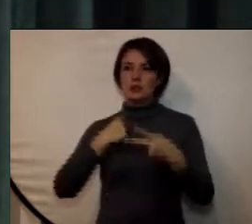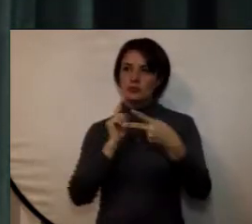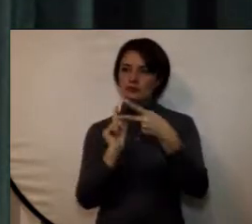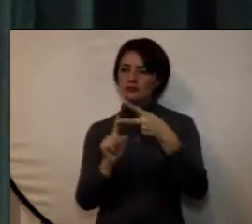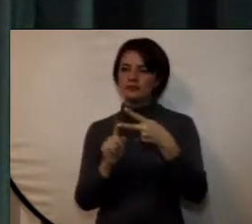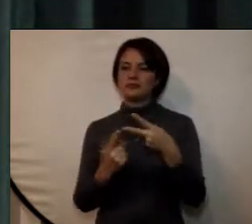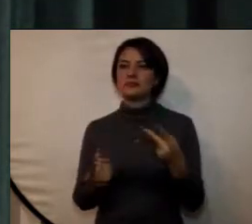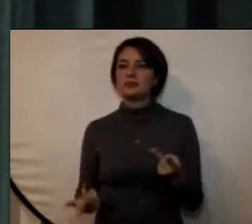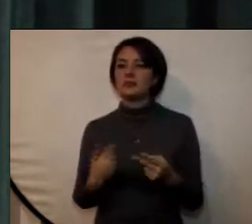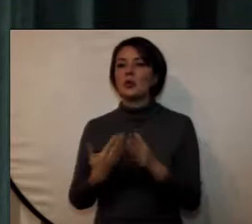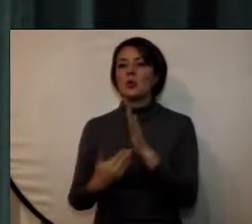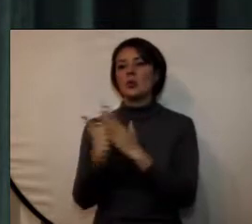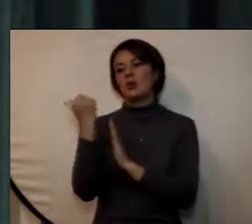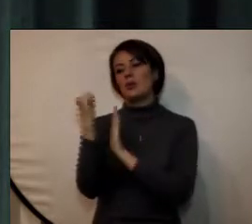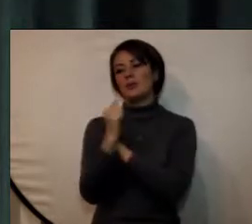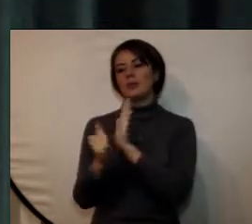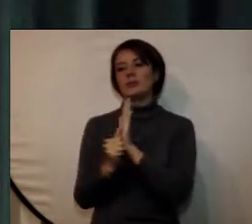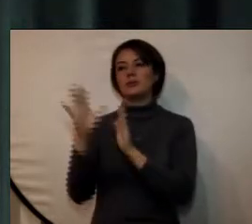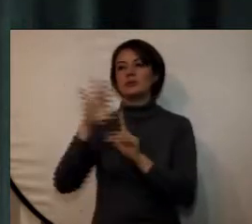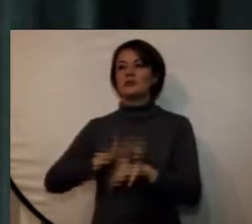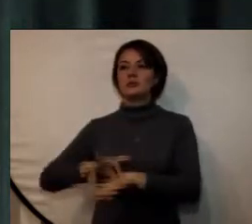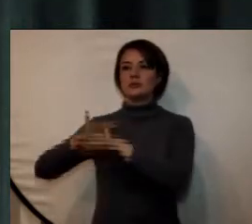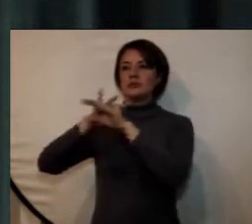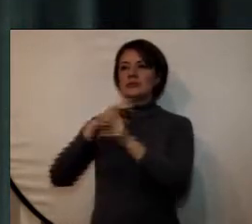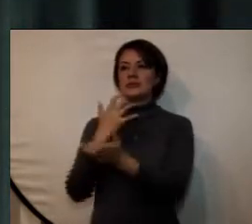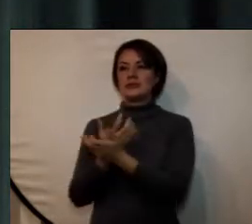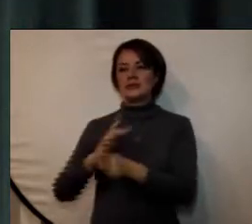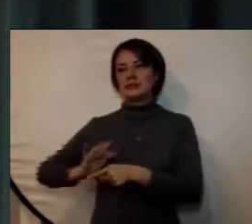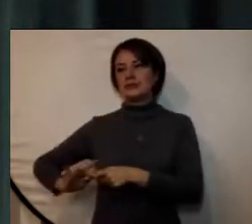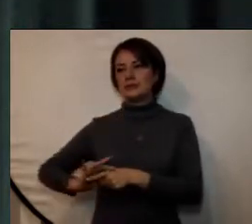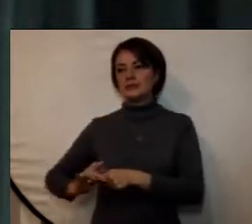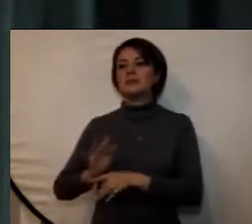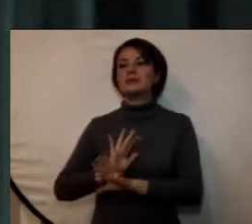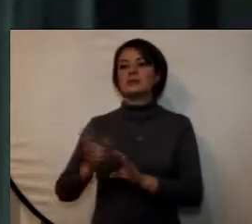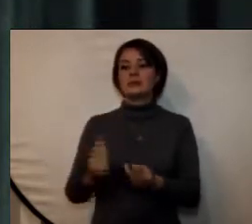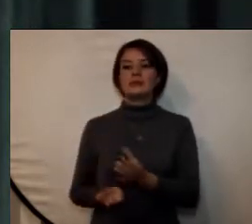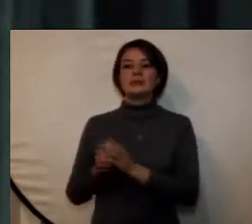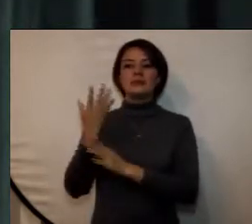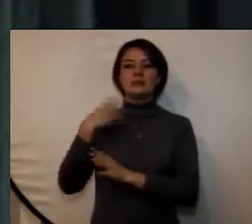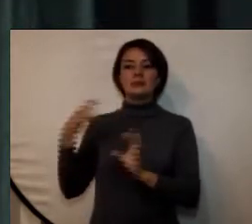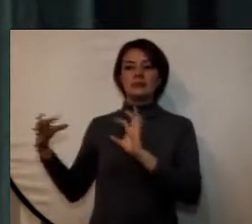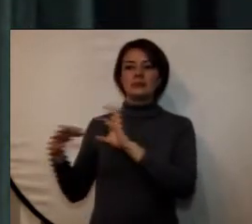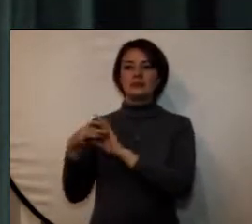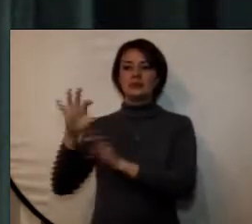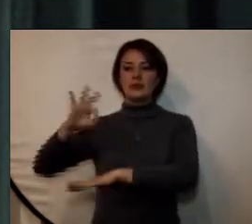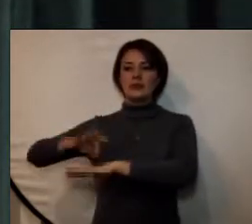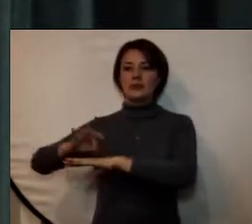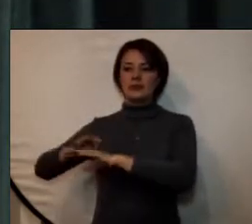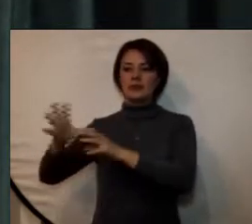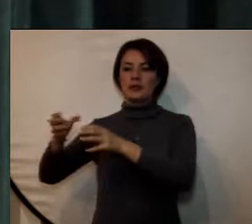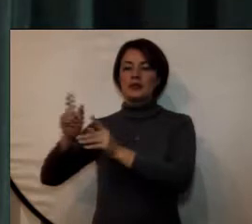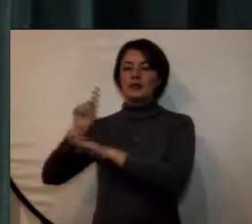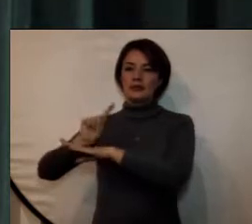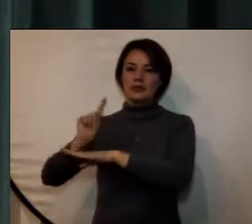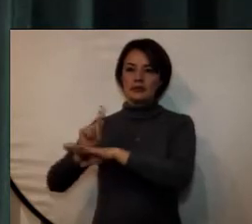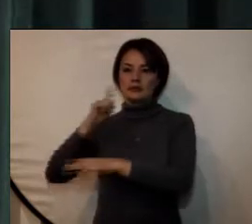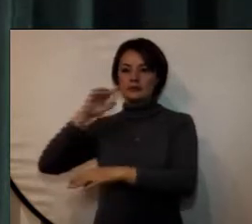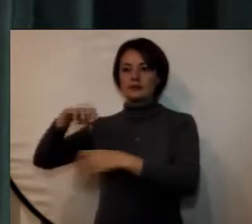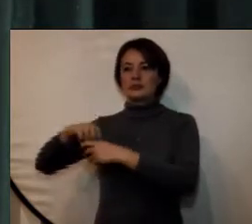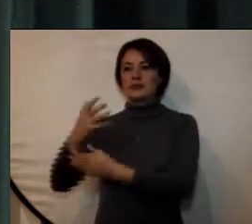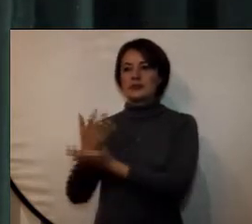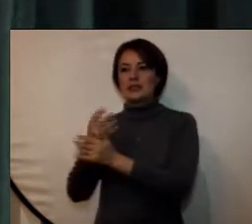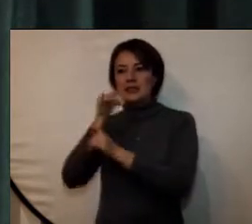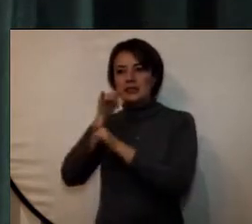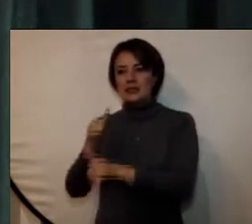tiene que ver con el nuevo programa de doctorado de ciencias aplicadas que fue creado en conjunto con las facultades de ingeniería y ciencias básicas y